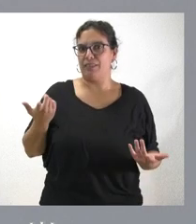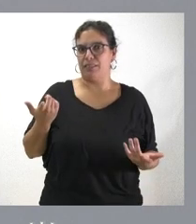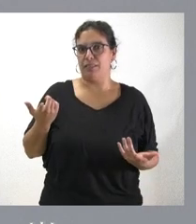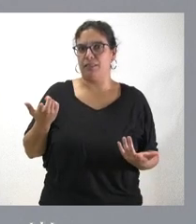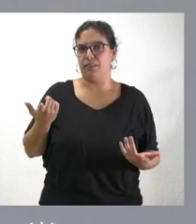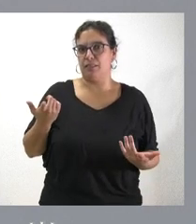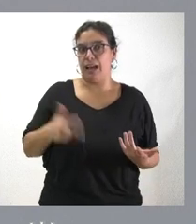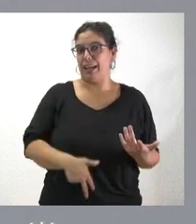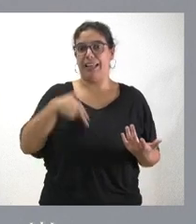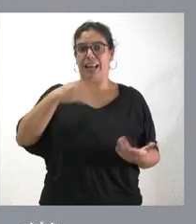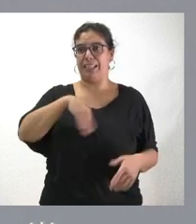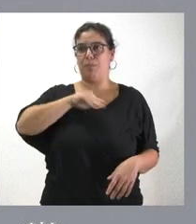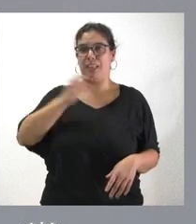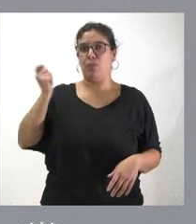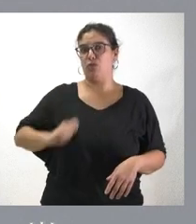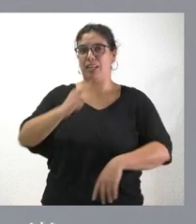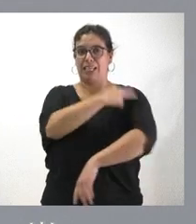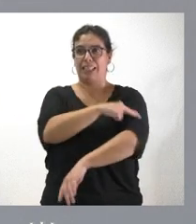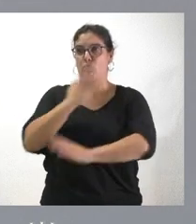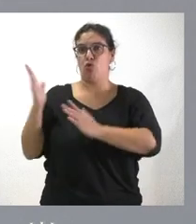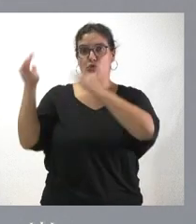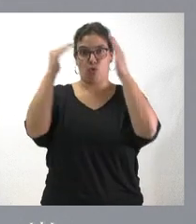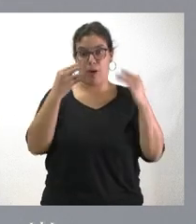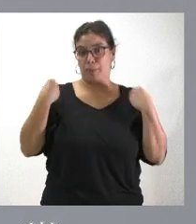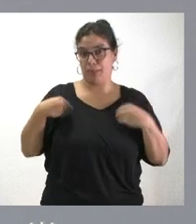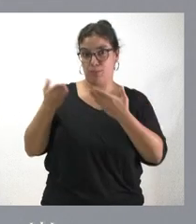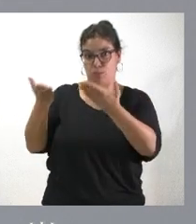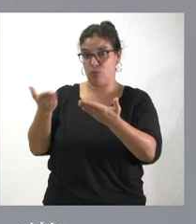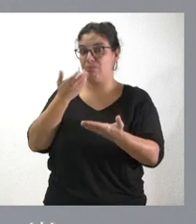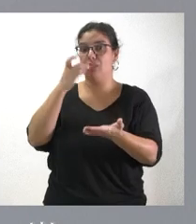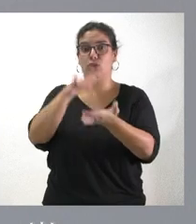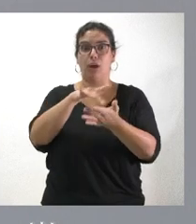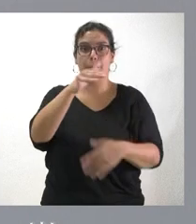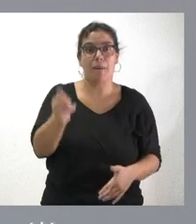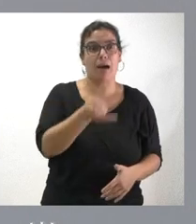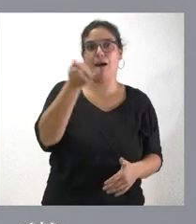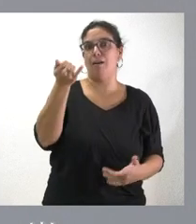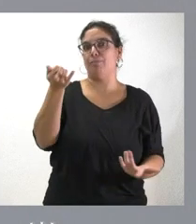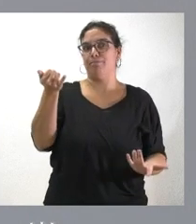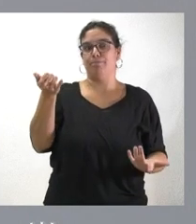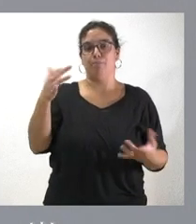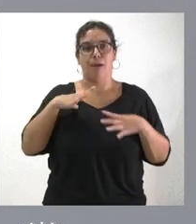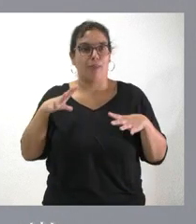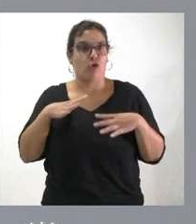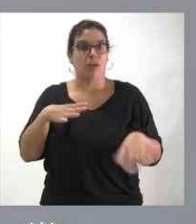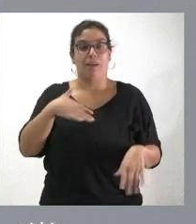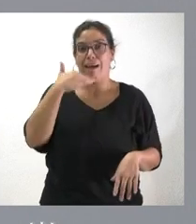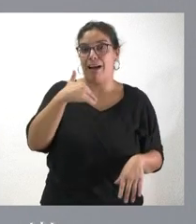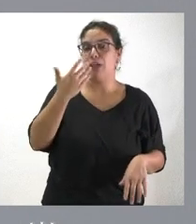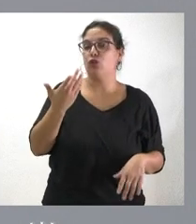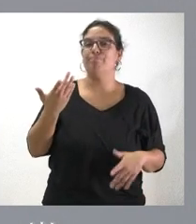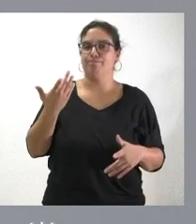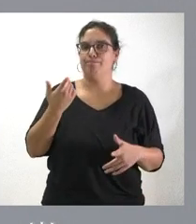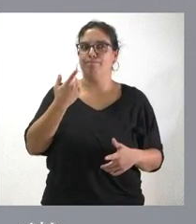el conjunto de España y, por tanto, que cuando se produce, como ustedes habían dicho, pues alguna baja, algunas vacaciones, pues hay algunas